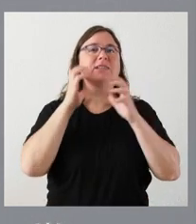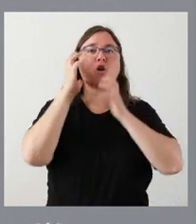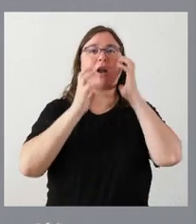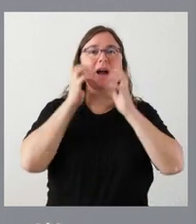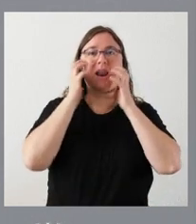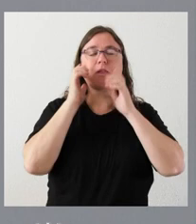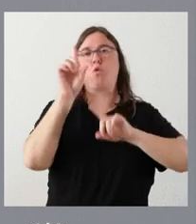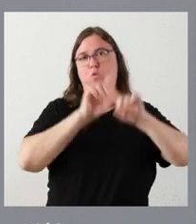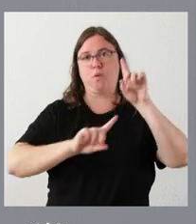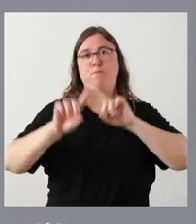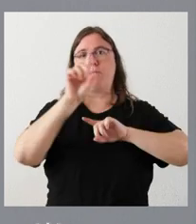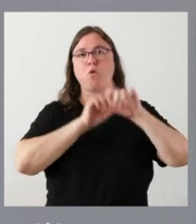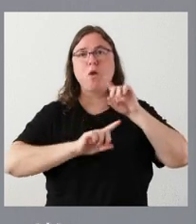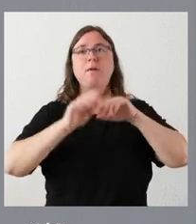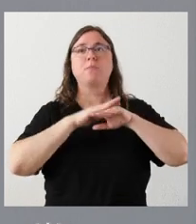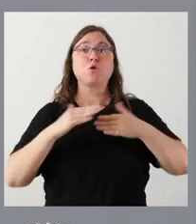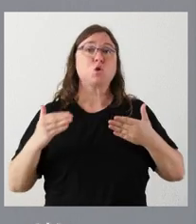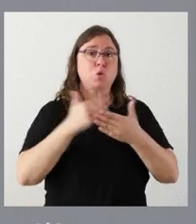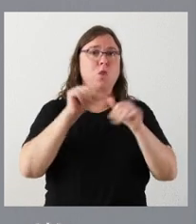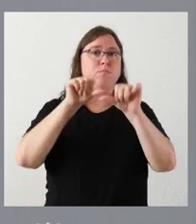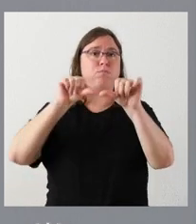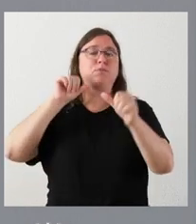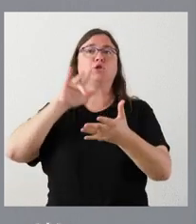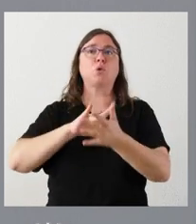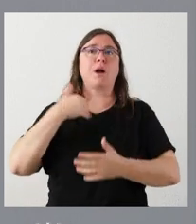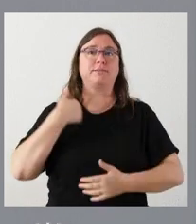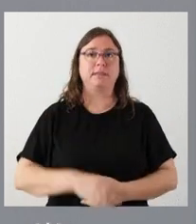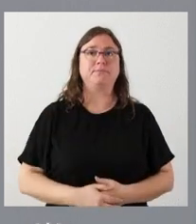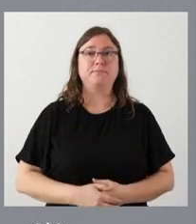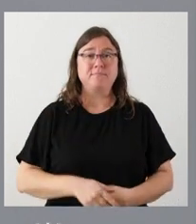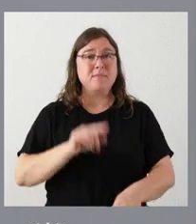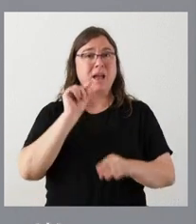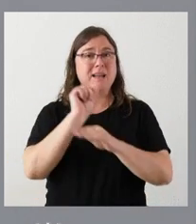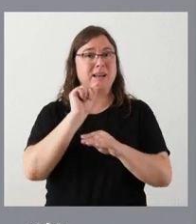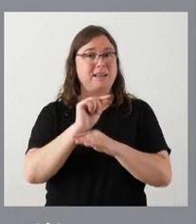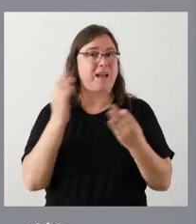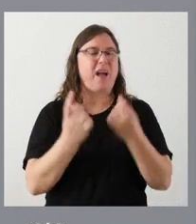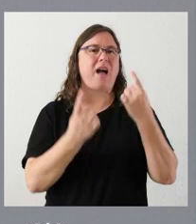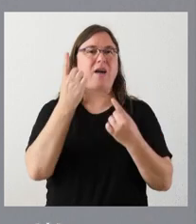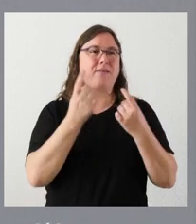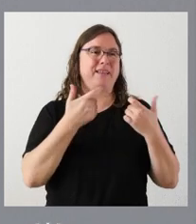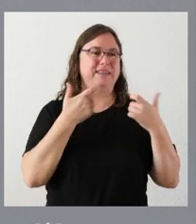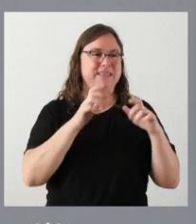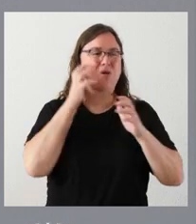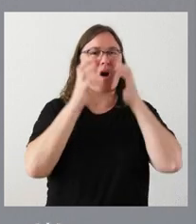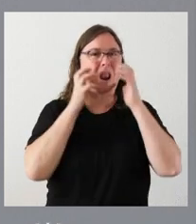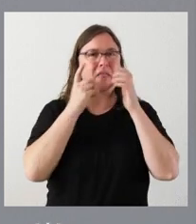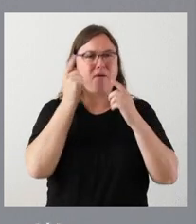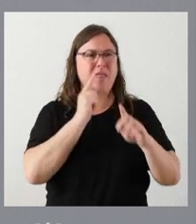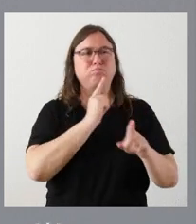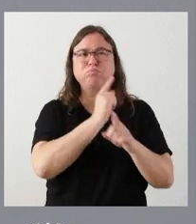los que ya tenía y que las críticas que a veces recibe el sector de la ganadería tampoco